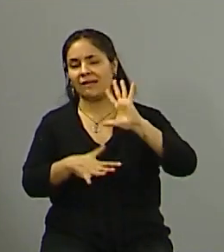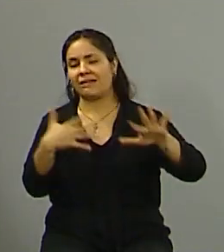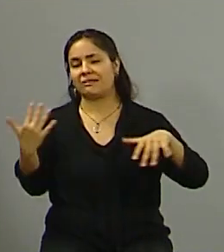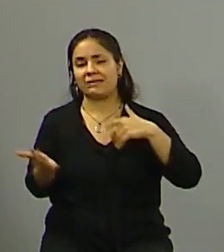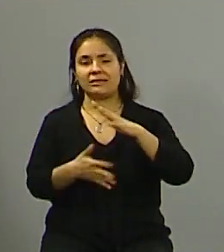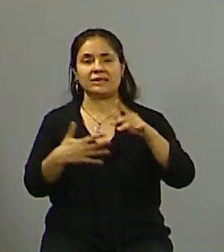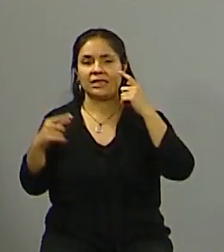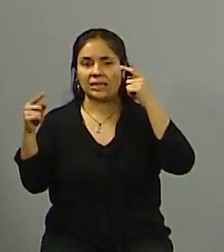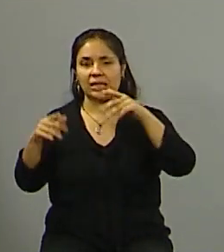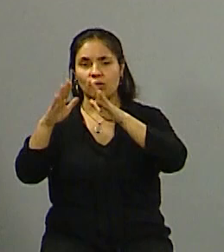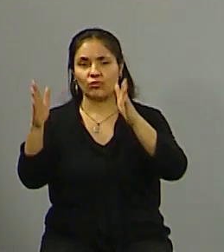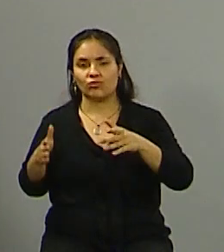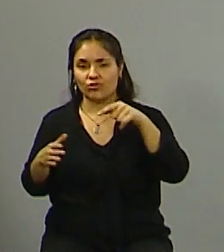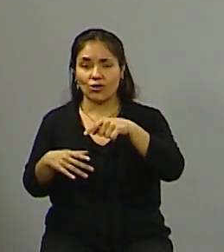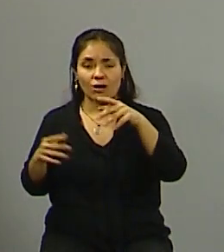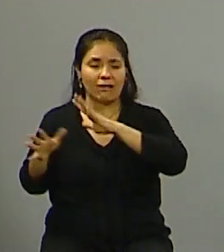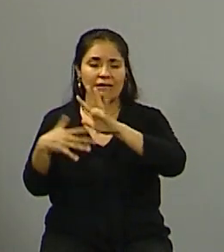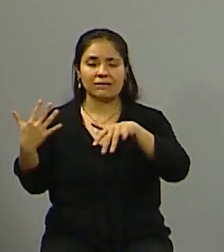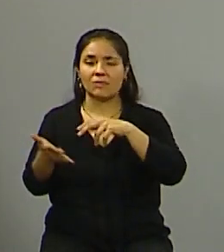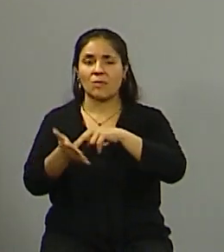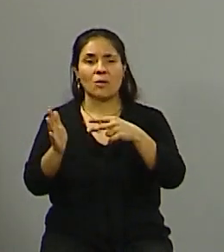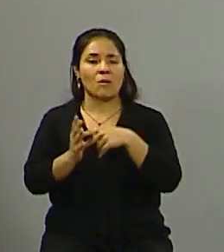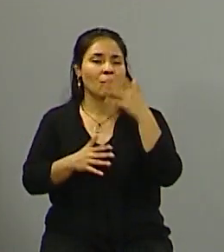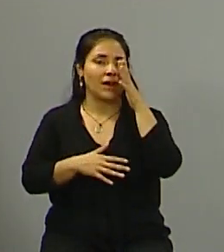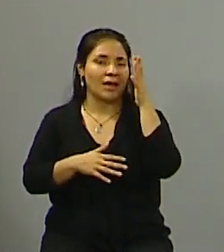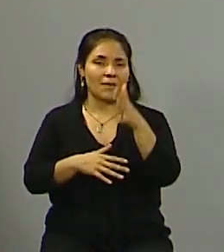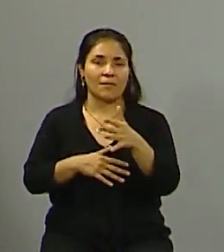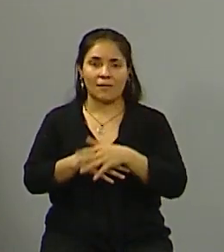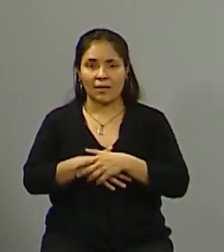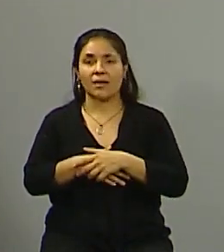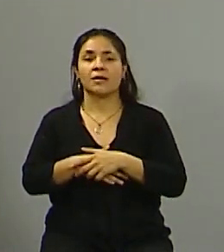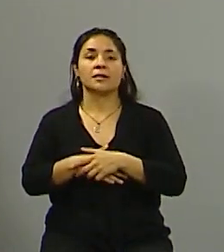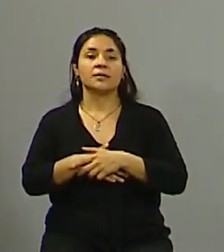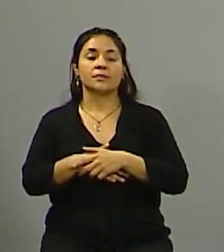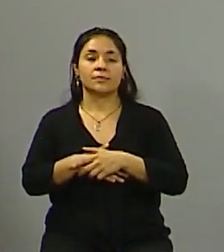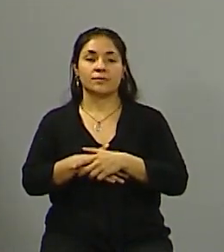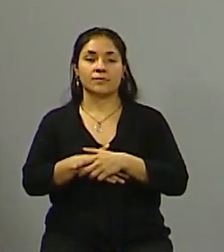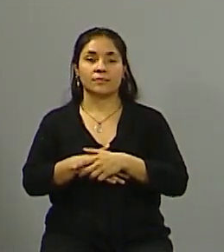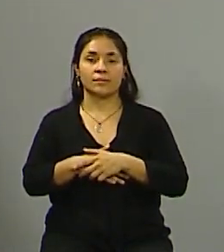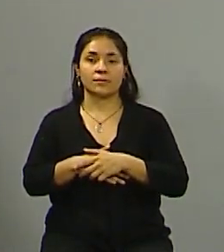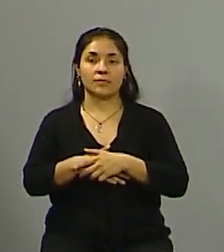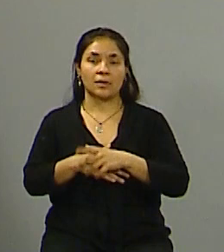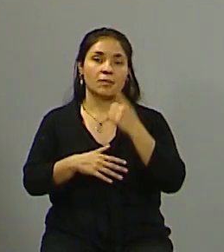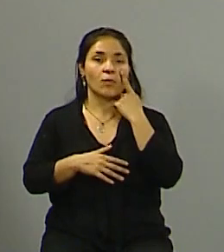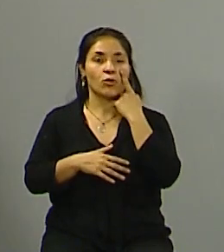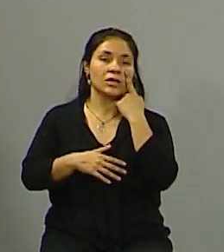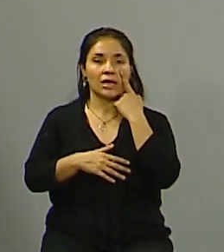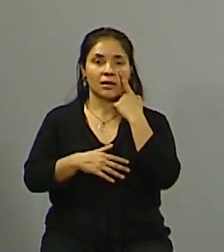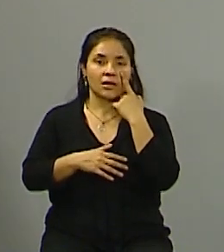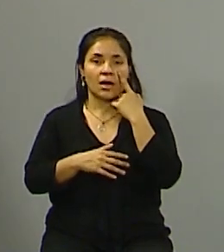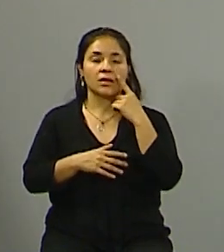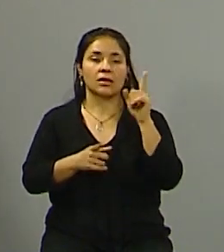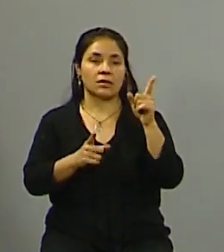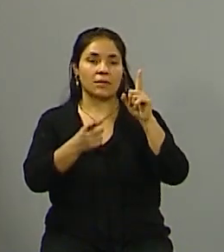institucional importante con tanto su primer, digamos, con el intendente y su